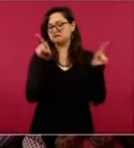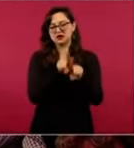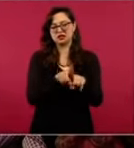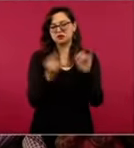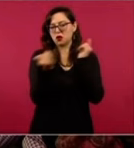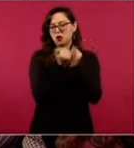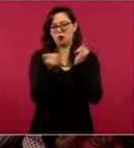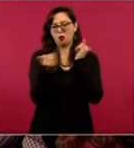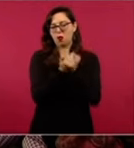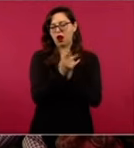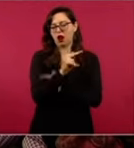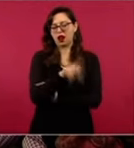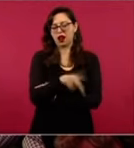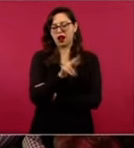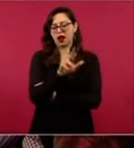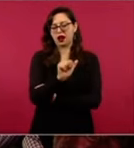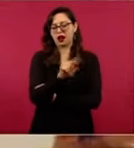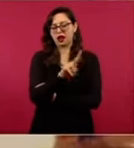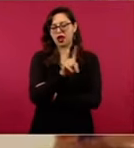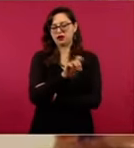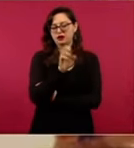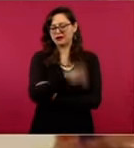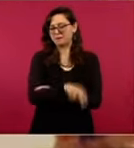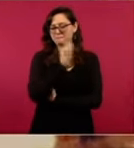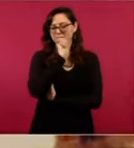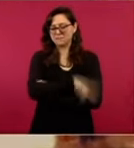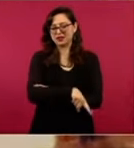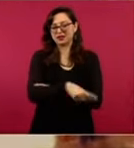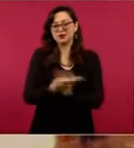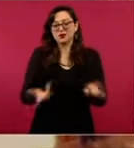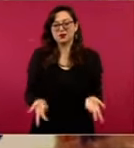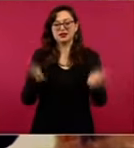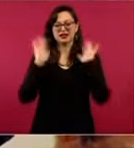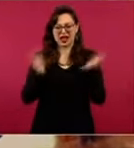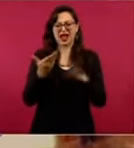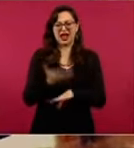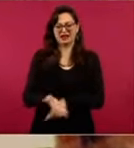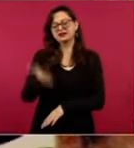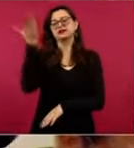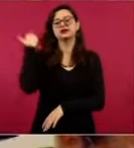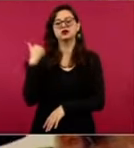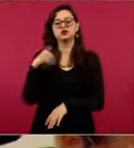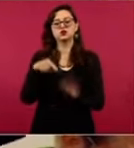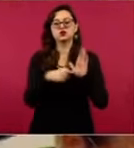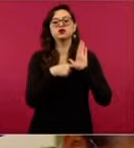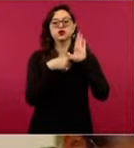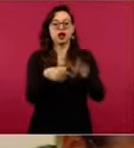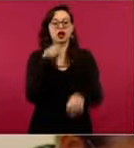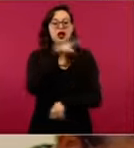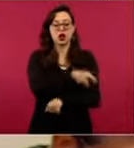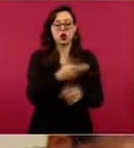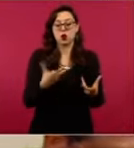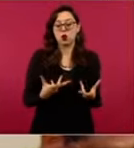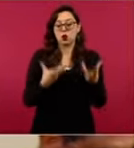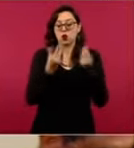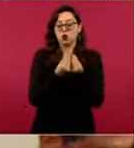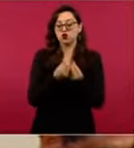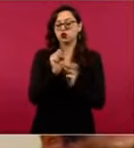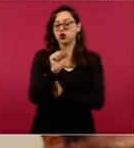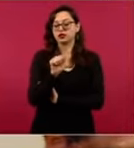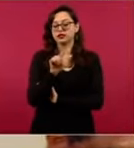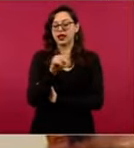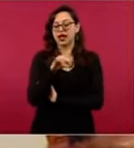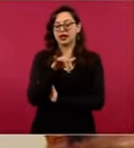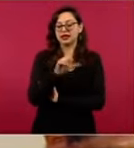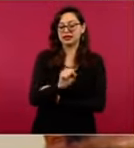Ya sacamos aquí una vez de cómo fue salinista y luego se le volteó a Salinas y se